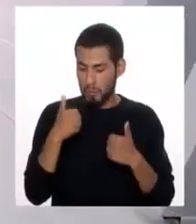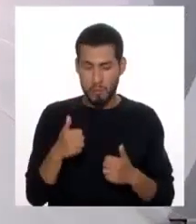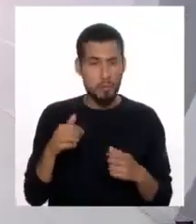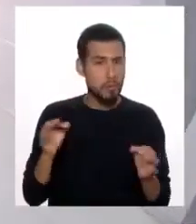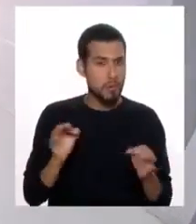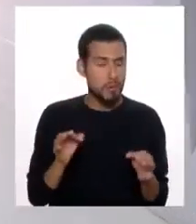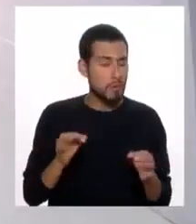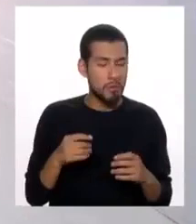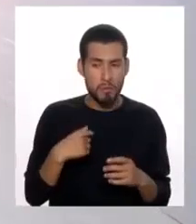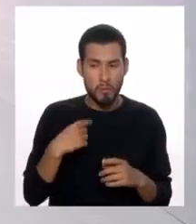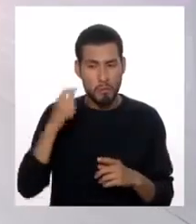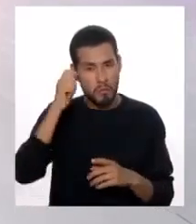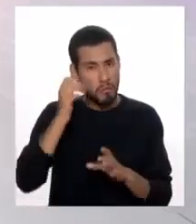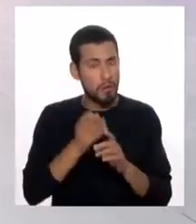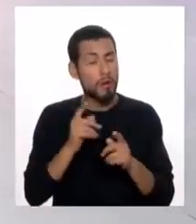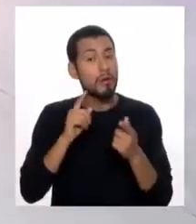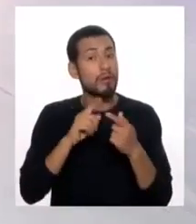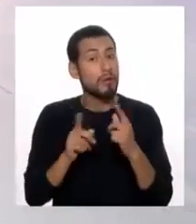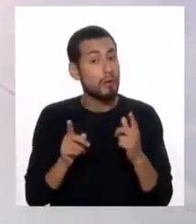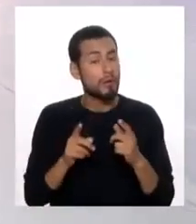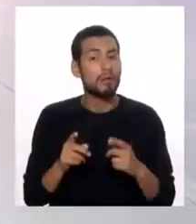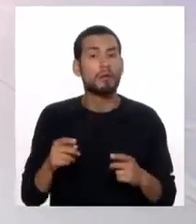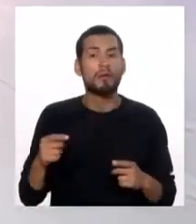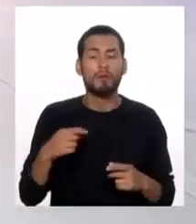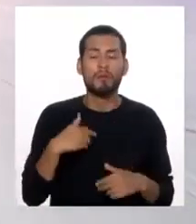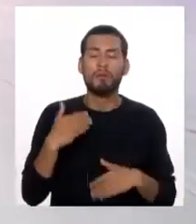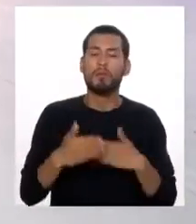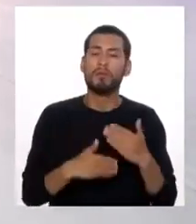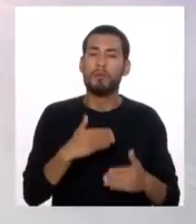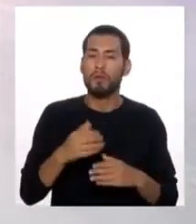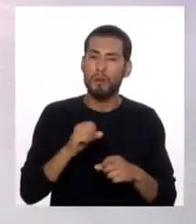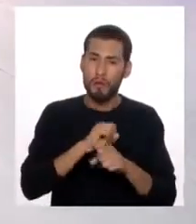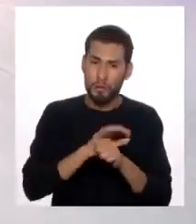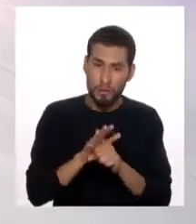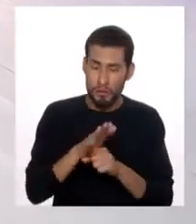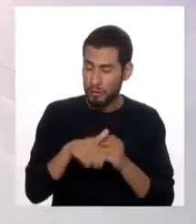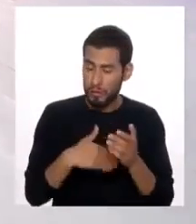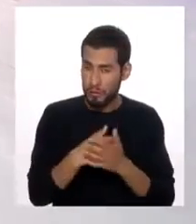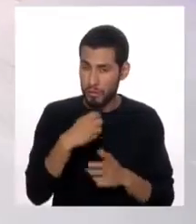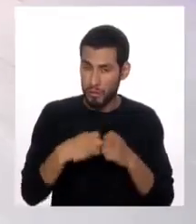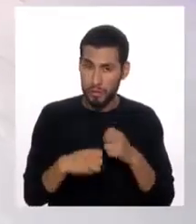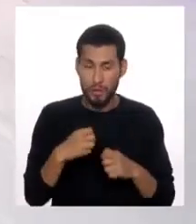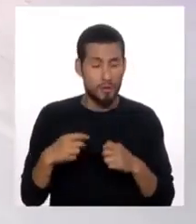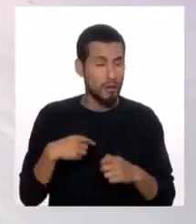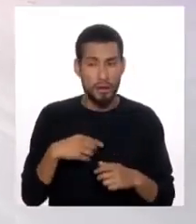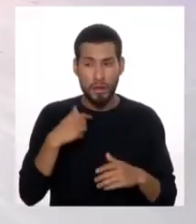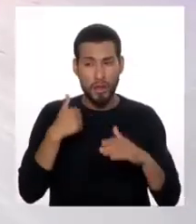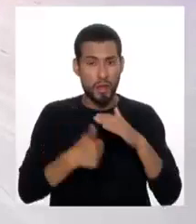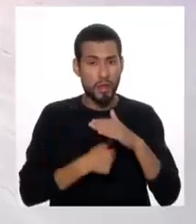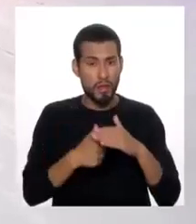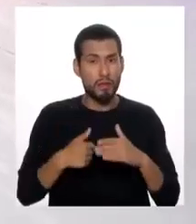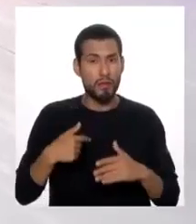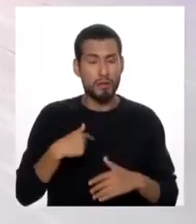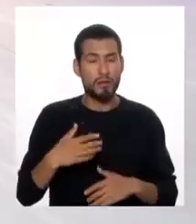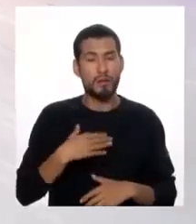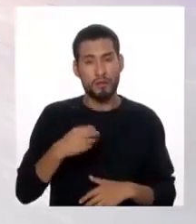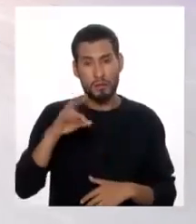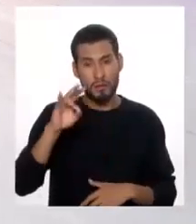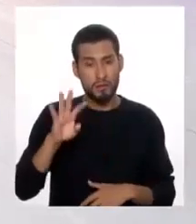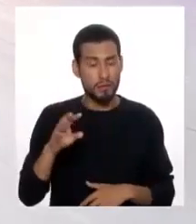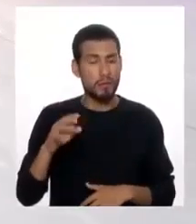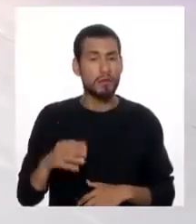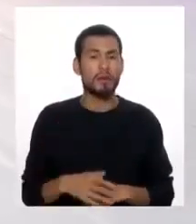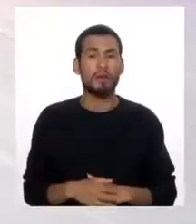pasé al psiquiatra. Pero con el tiempo, con la pandemia y todos los problemas, que no podíamos salir, porque soy una persona de 74 años,